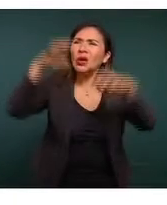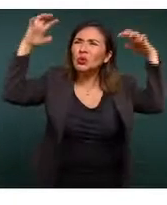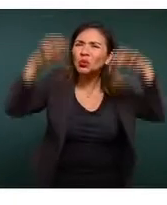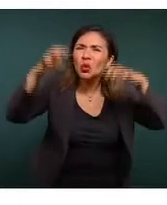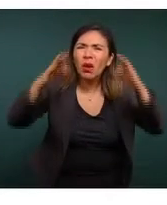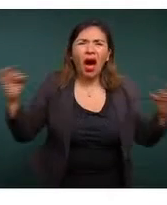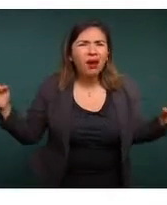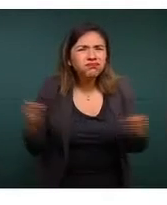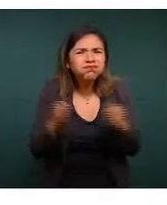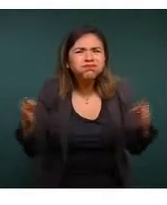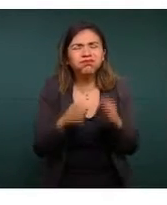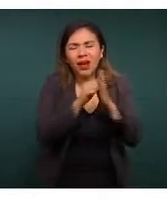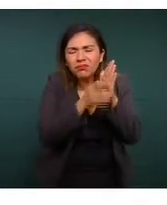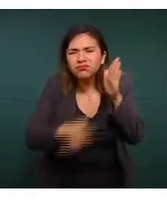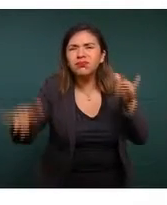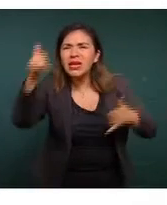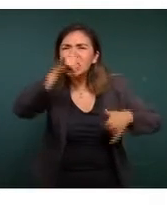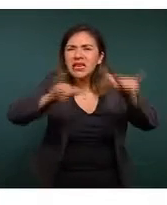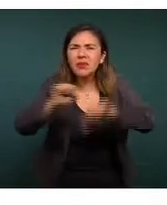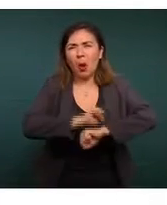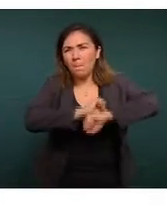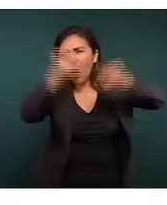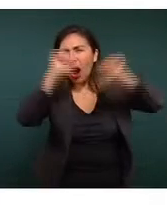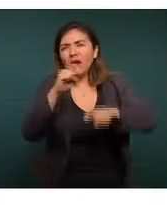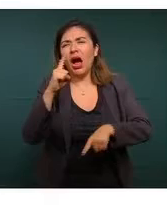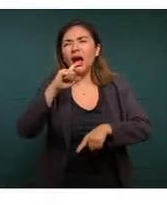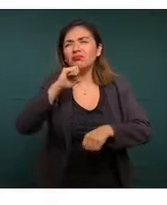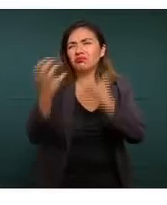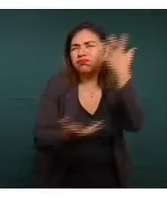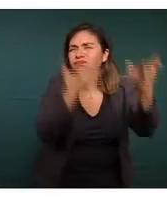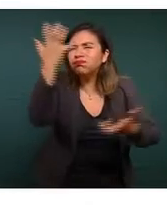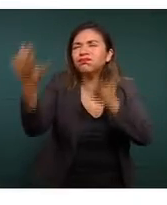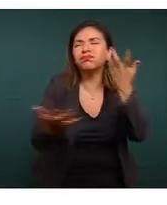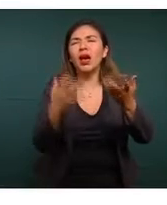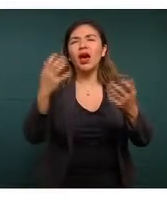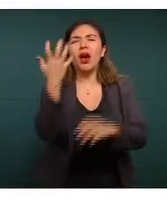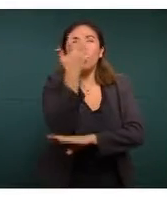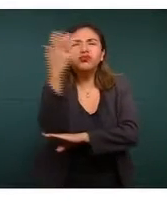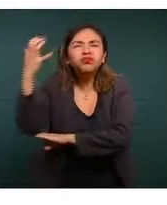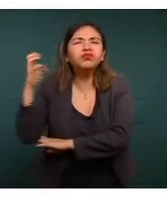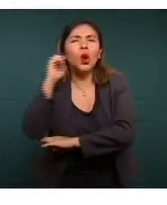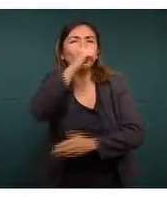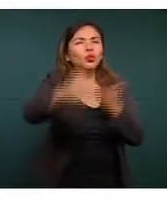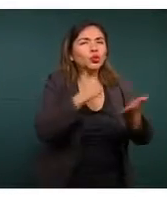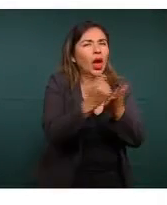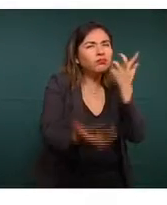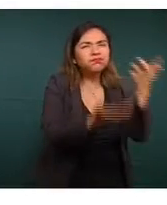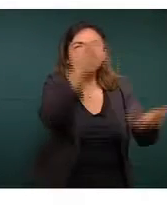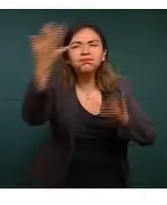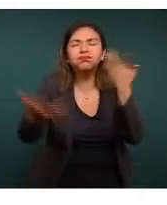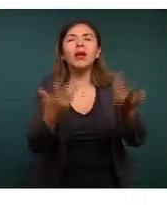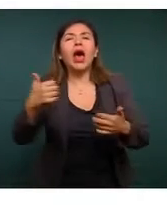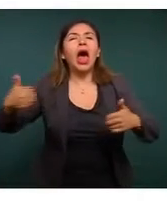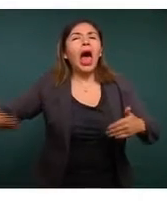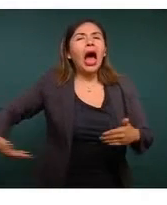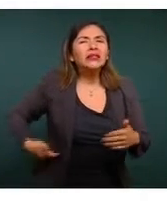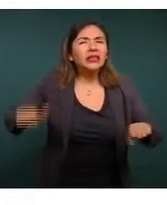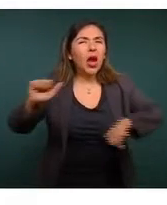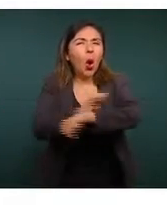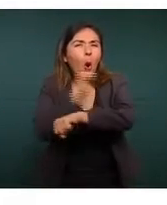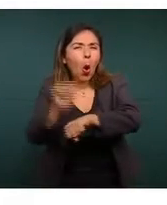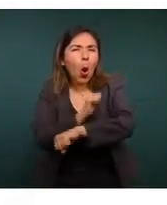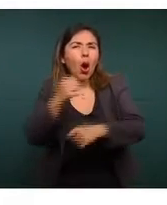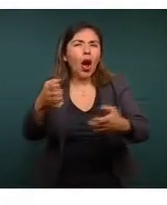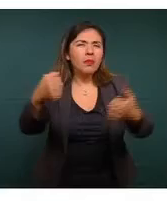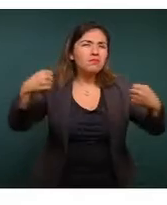frente frío, derrame químico, explosiones, incendios, tanto forestales como urbanos, accidentes ferroviarios y vehicular,